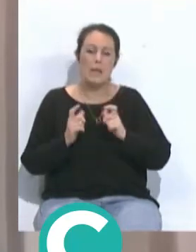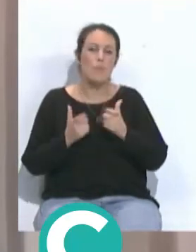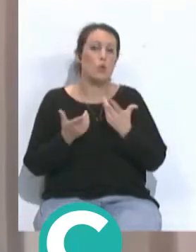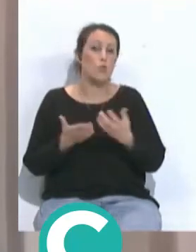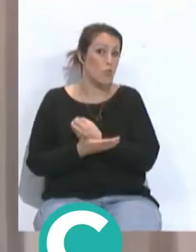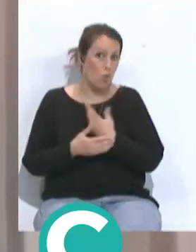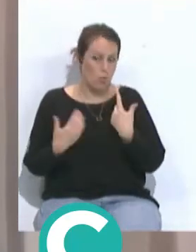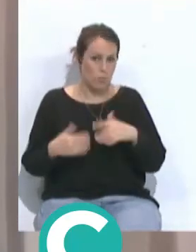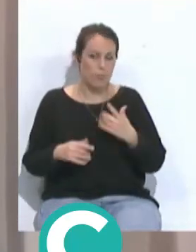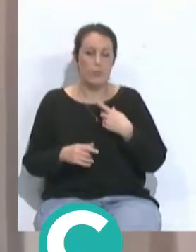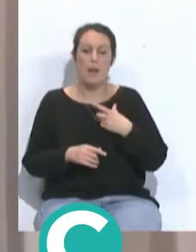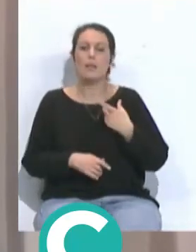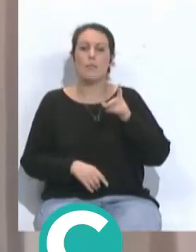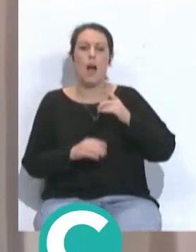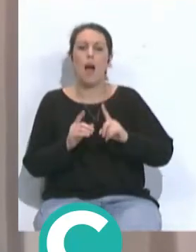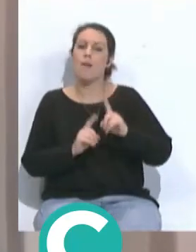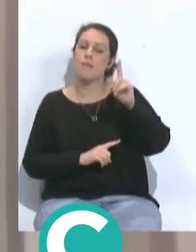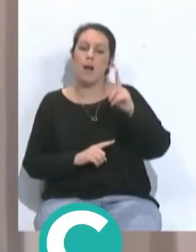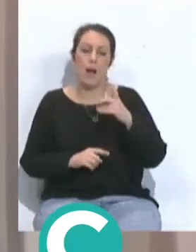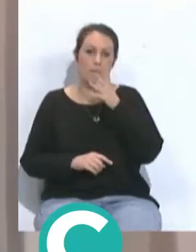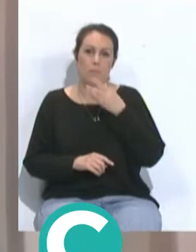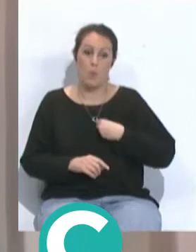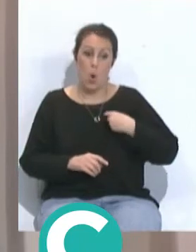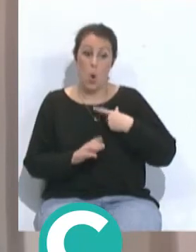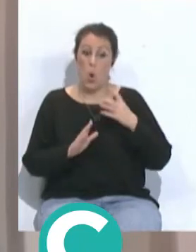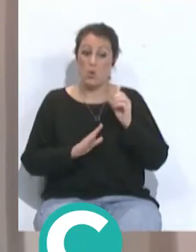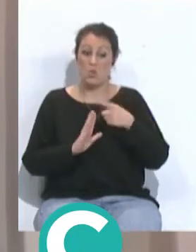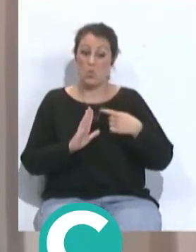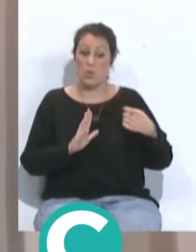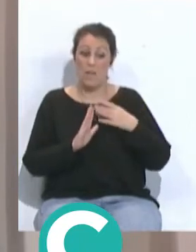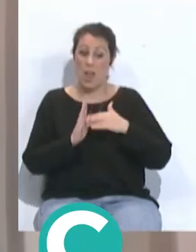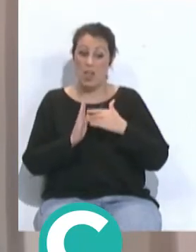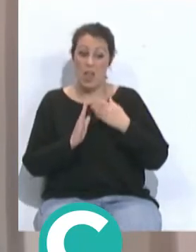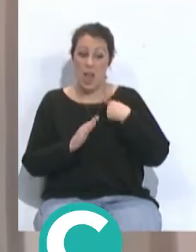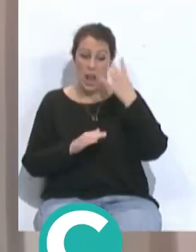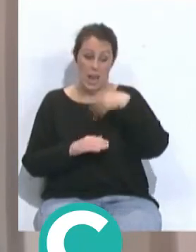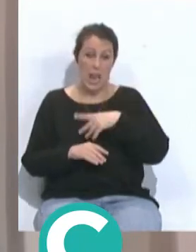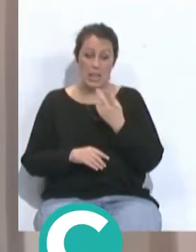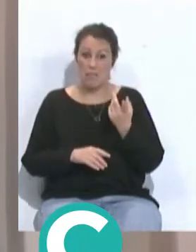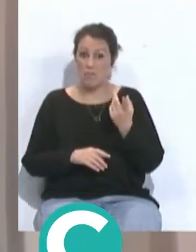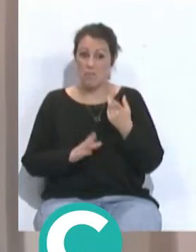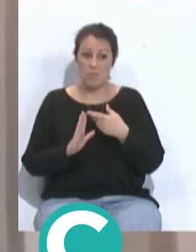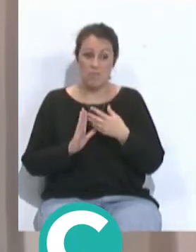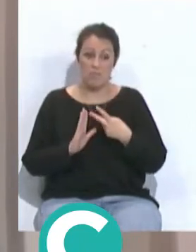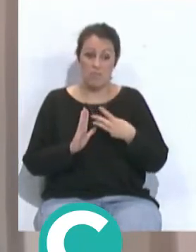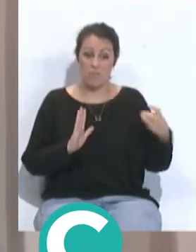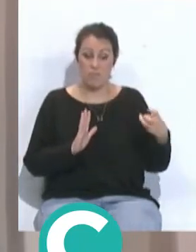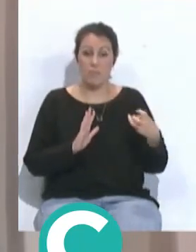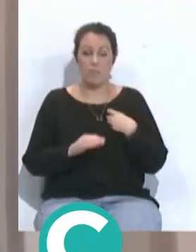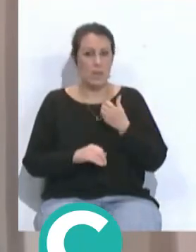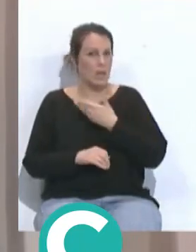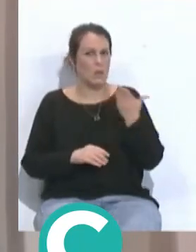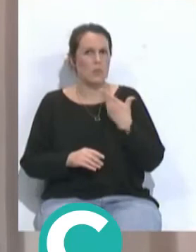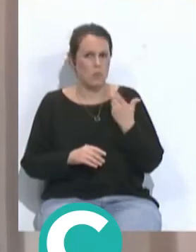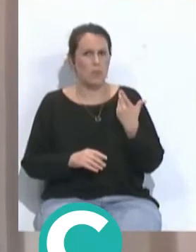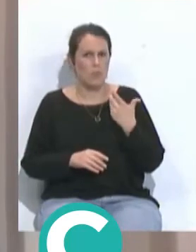incluso arriba yo creo que ahora mismo menos los Asuna el Valencia y el Atleti que es el que los demás se